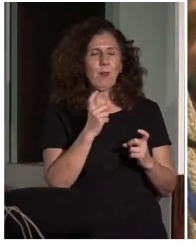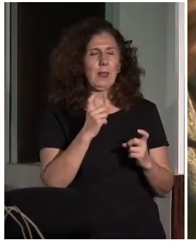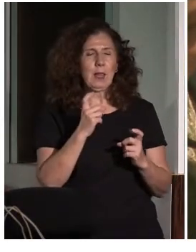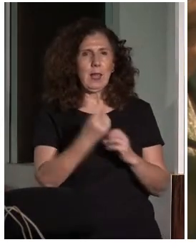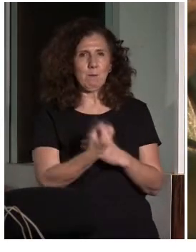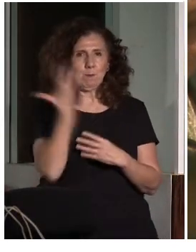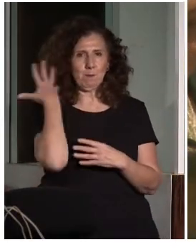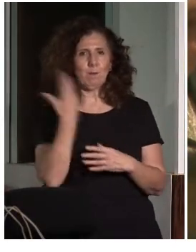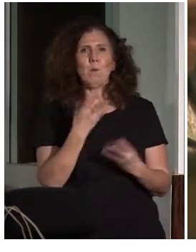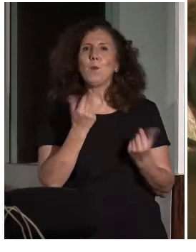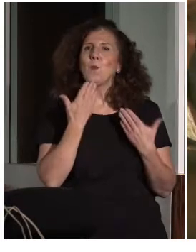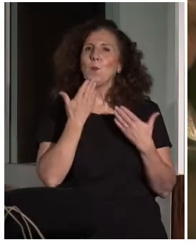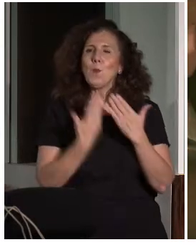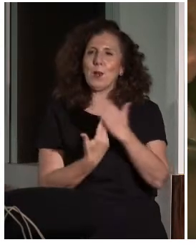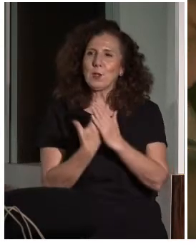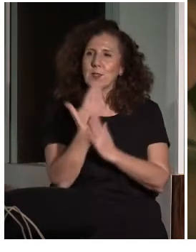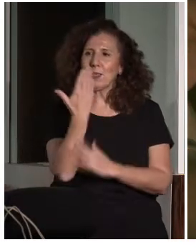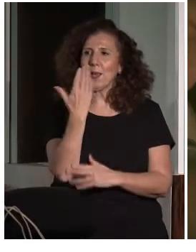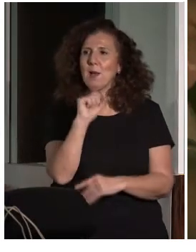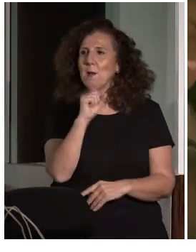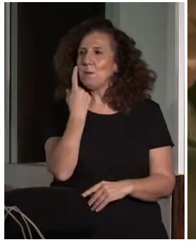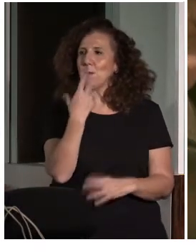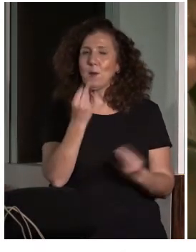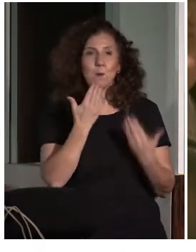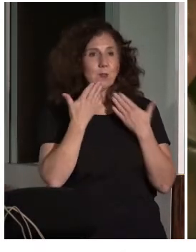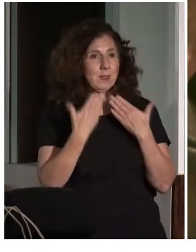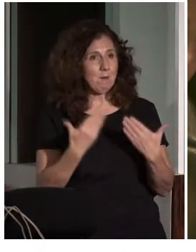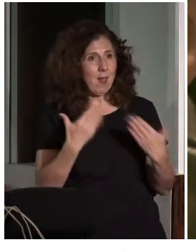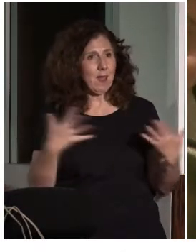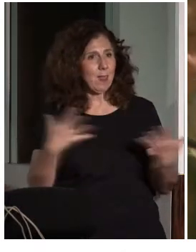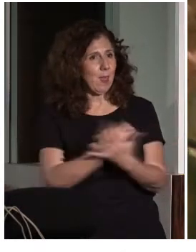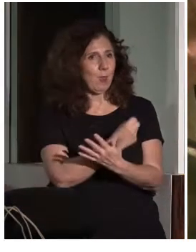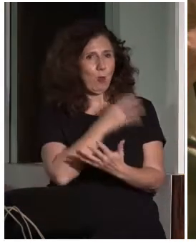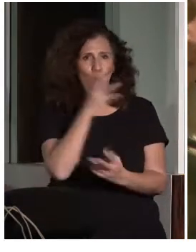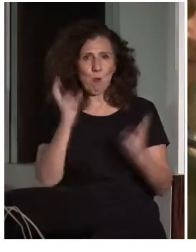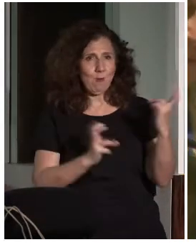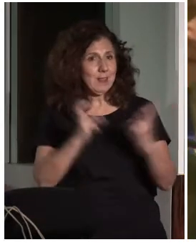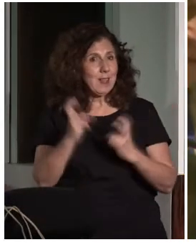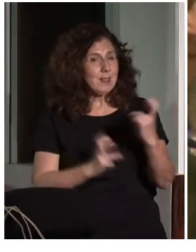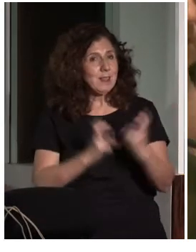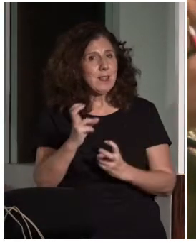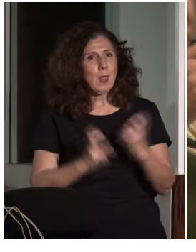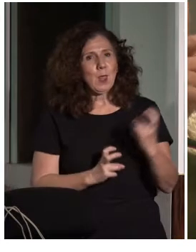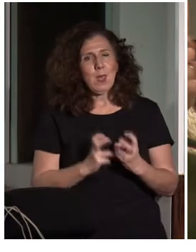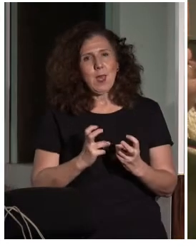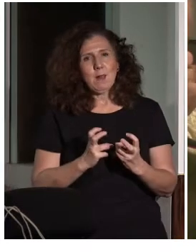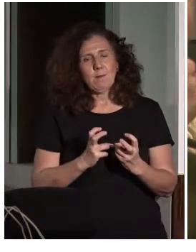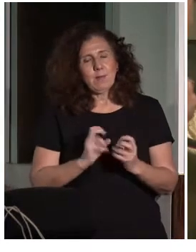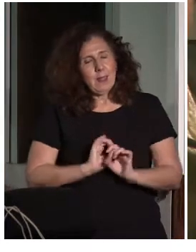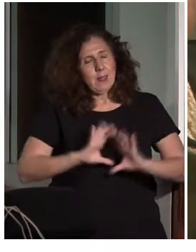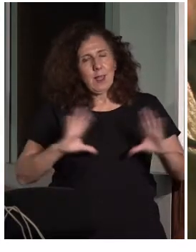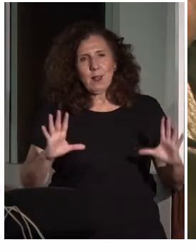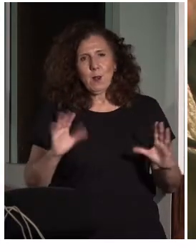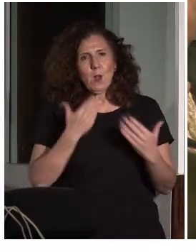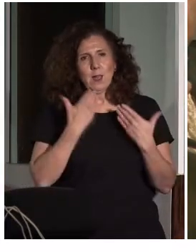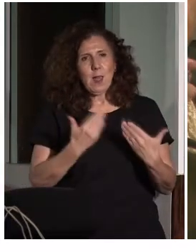Buenos días. En primer lugar, muchas gracias a todos por vuestra asistencia y, cómo no, a la organización